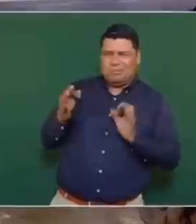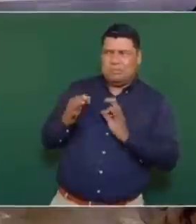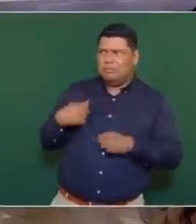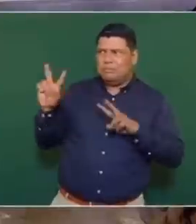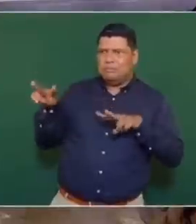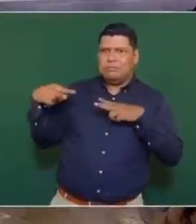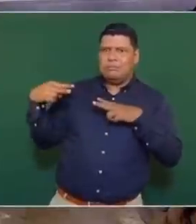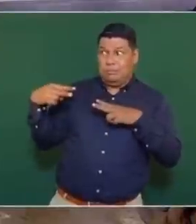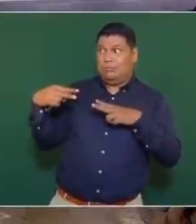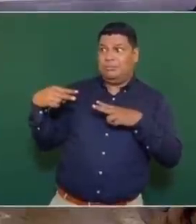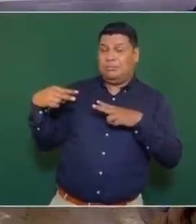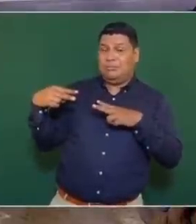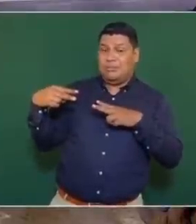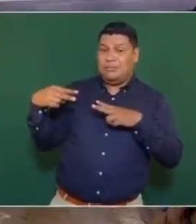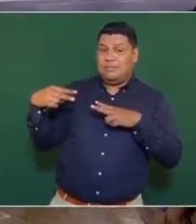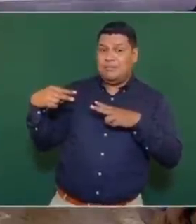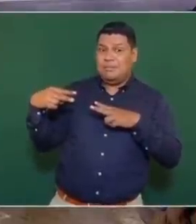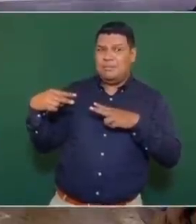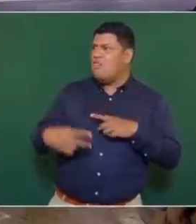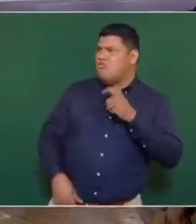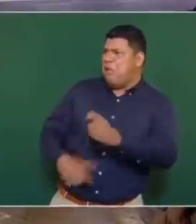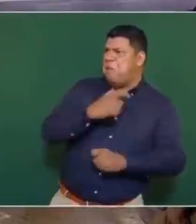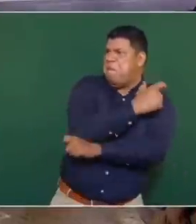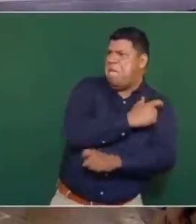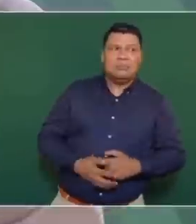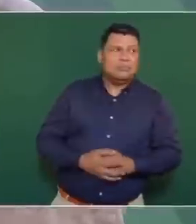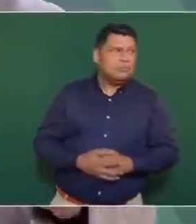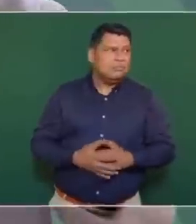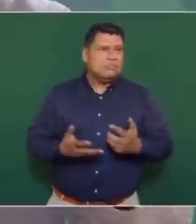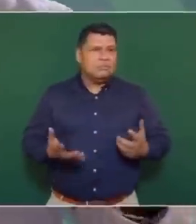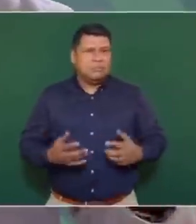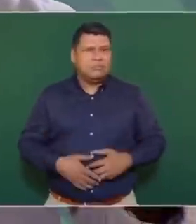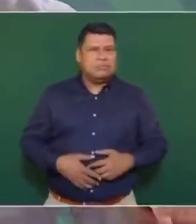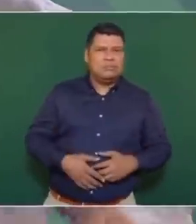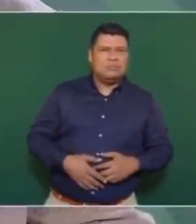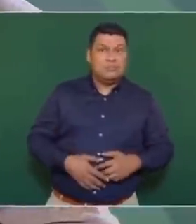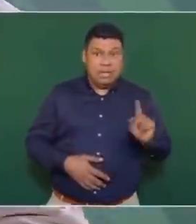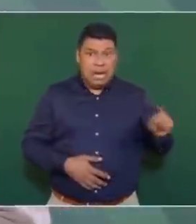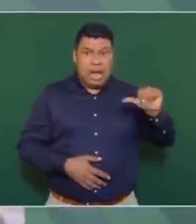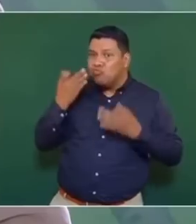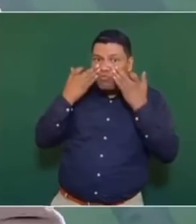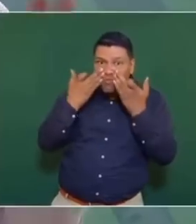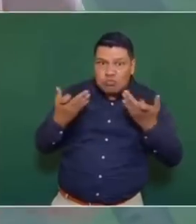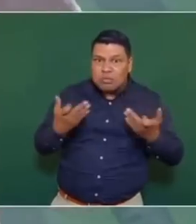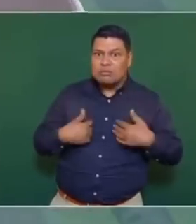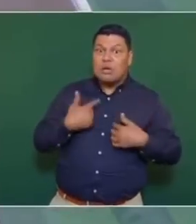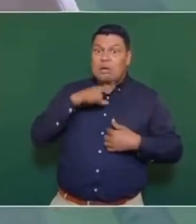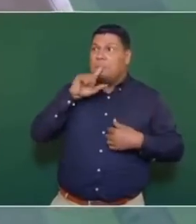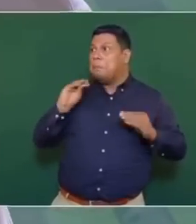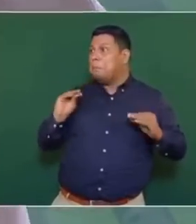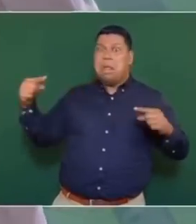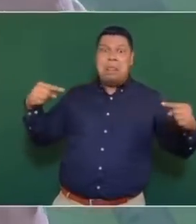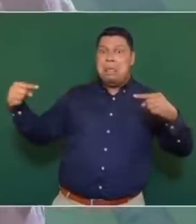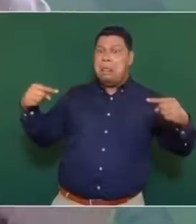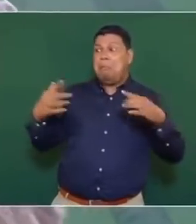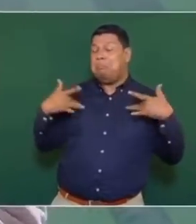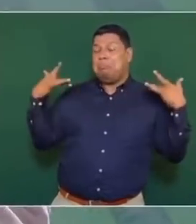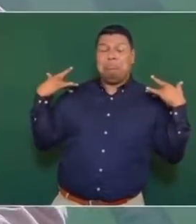y me diciendo, eres un corrupto. A este, a Naya. Yo no dije nada, dije, este,